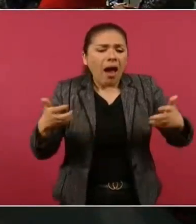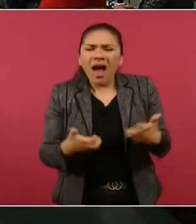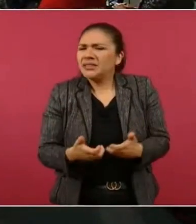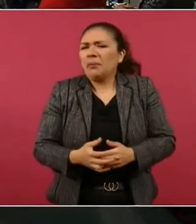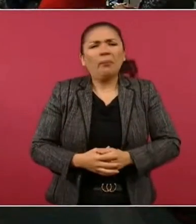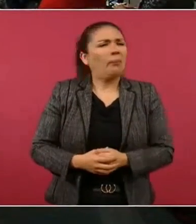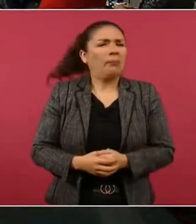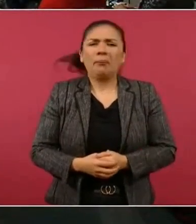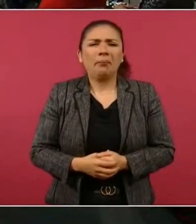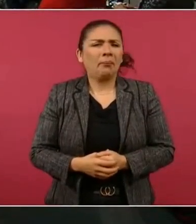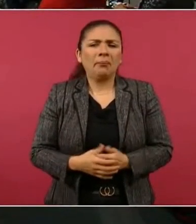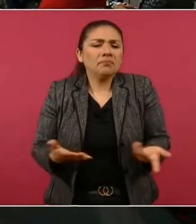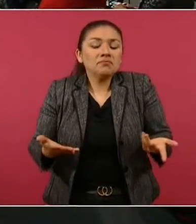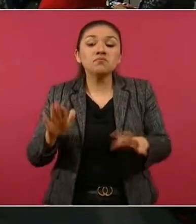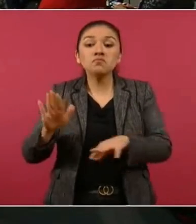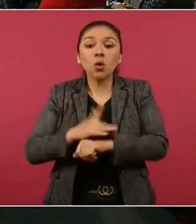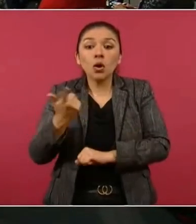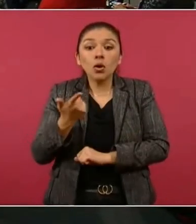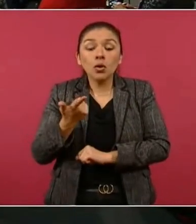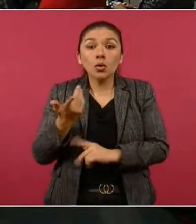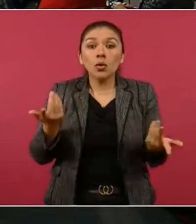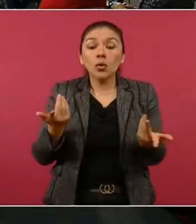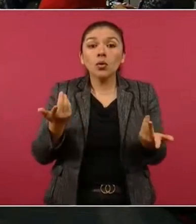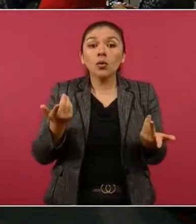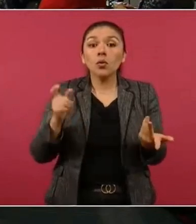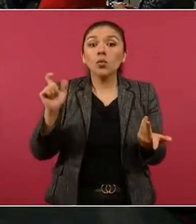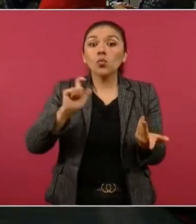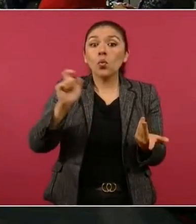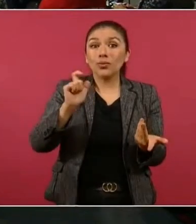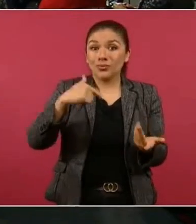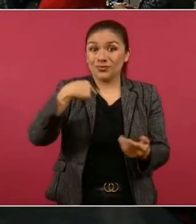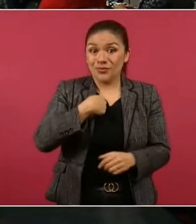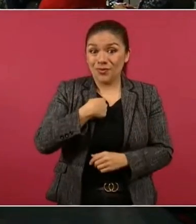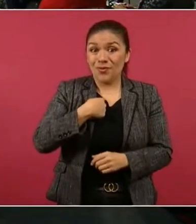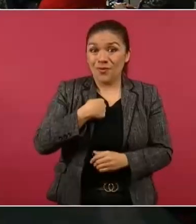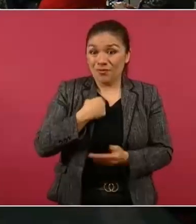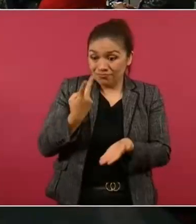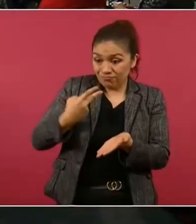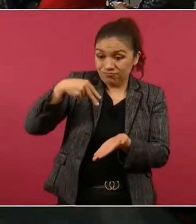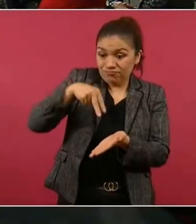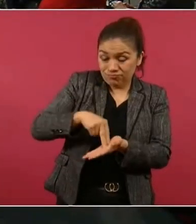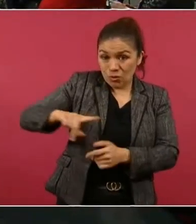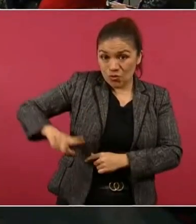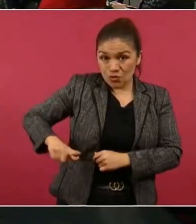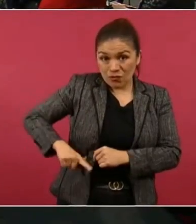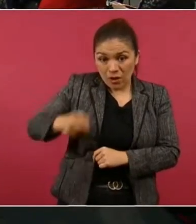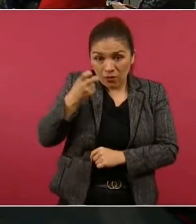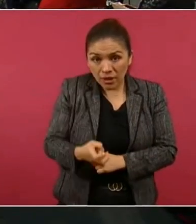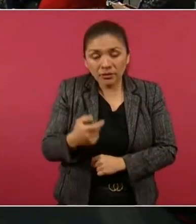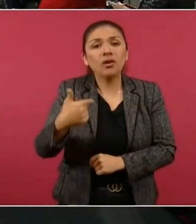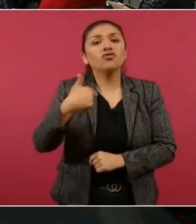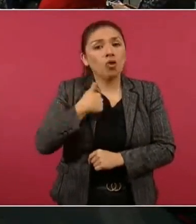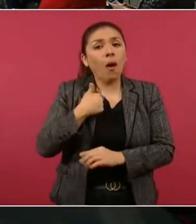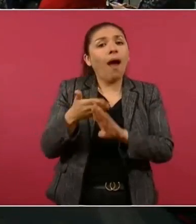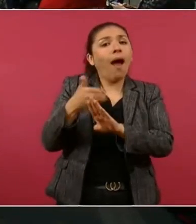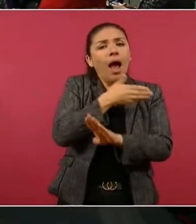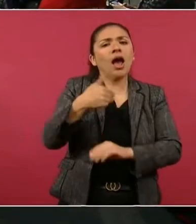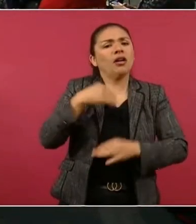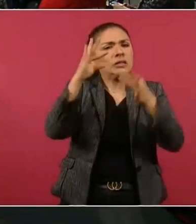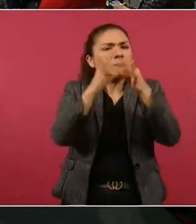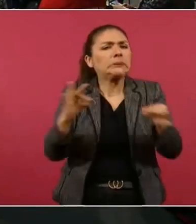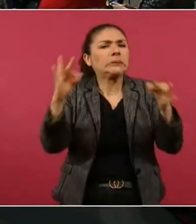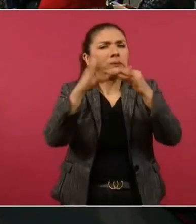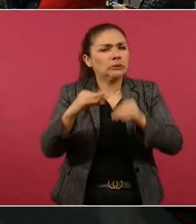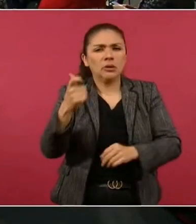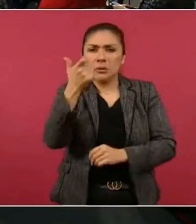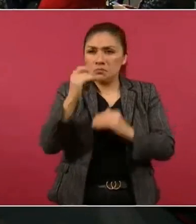porque desde que estoy en el gobierno estoy cumpliendo con mi compromiso de que no iba